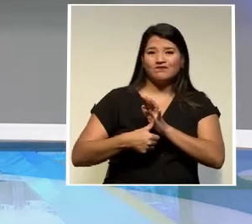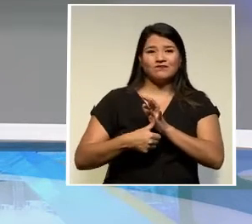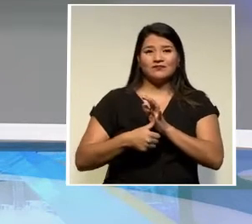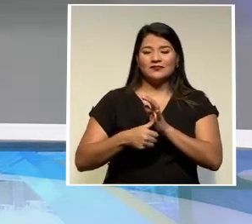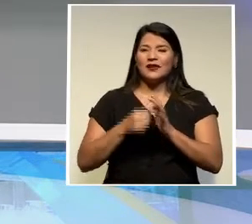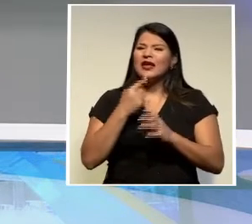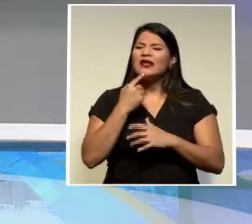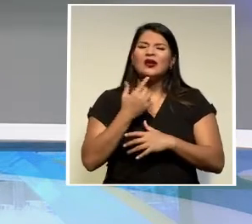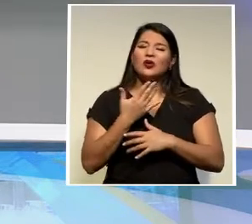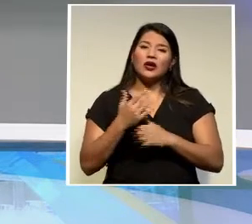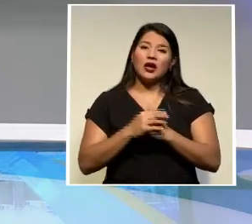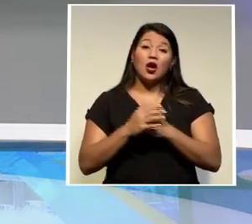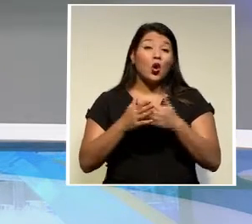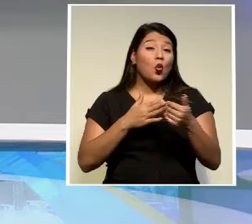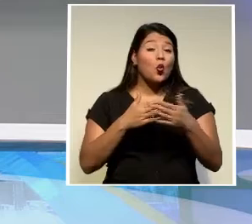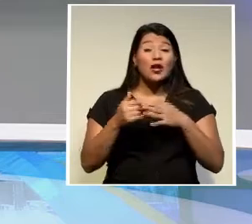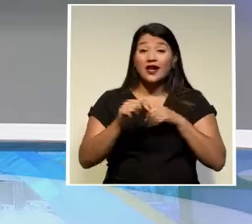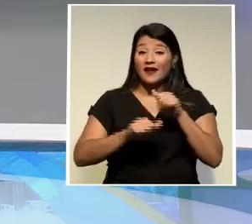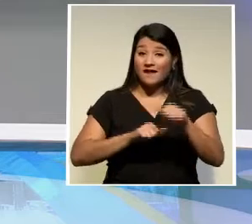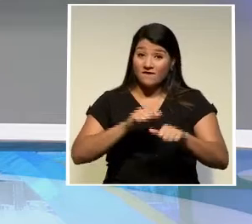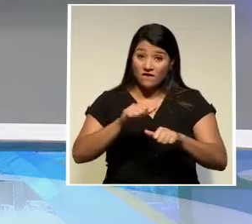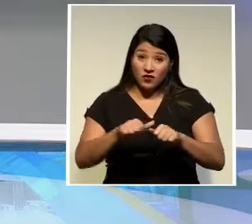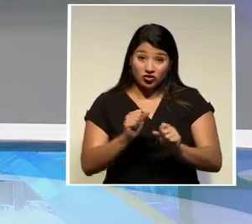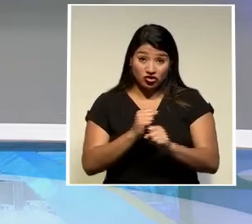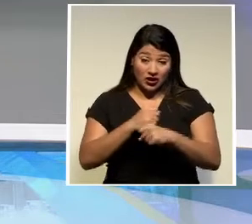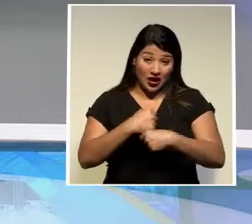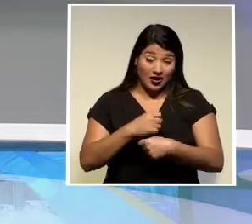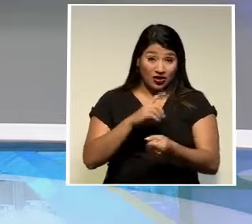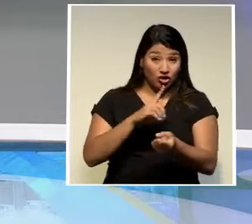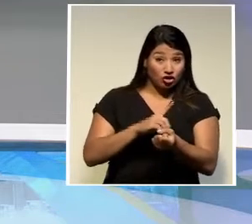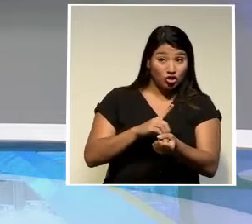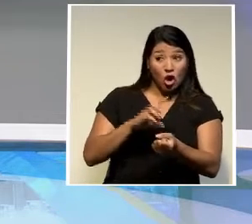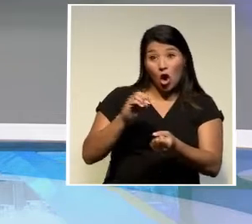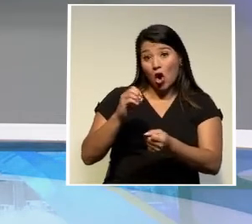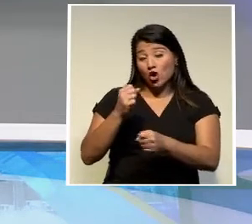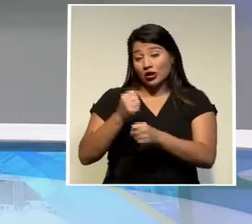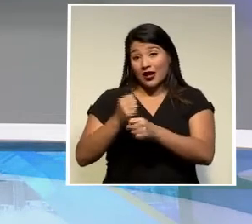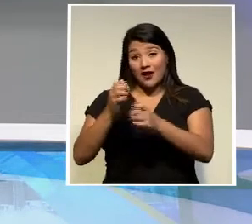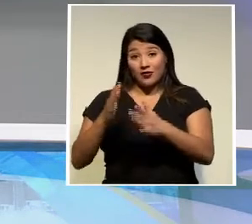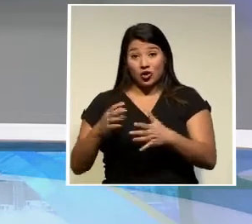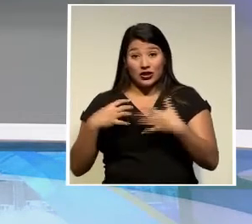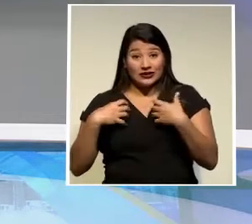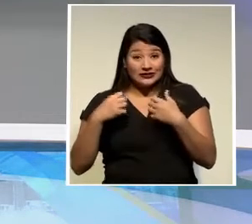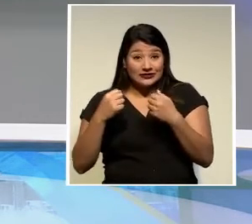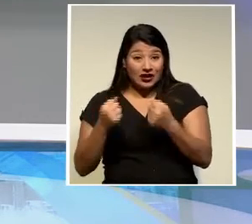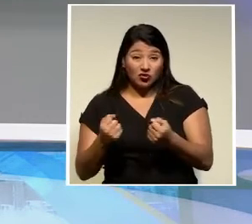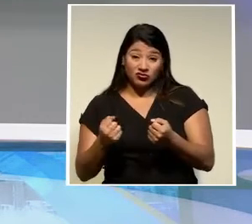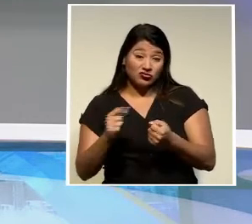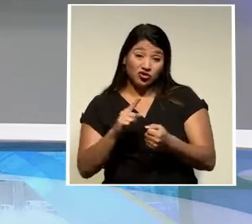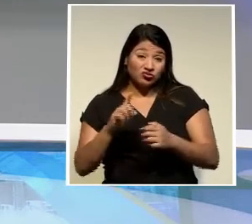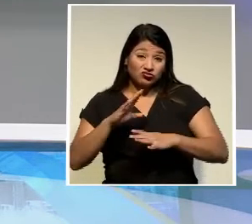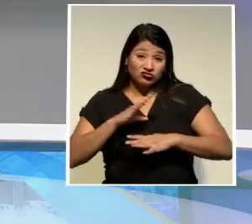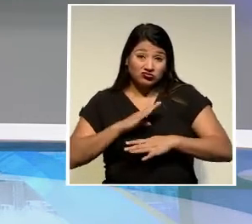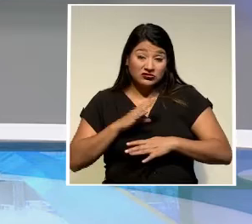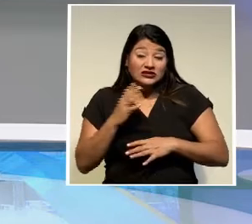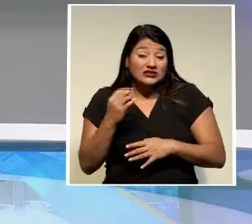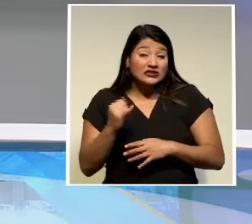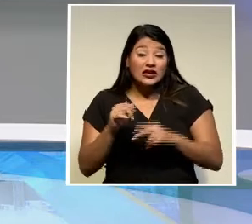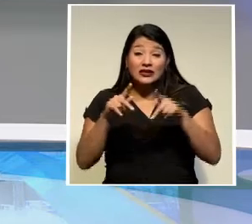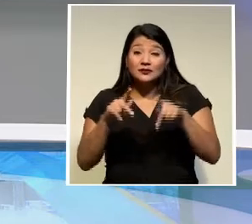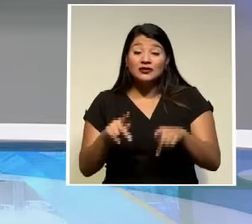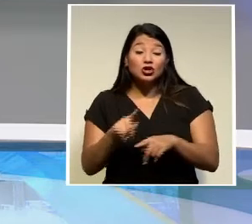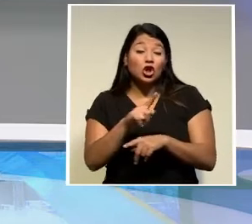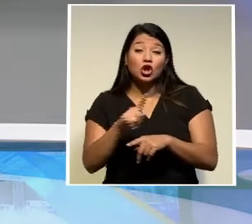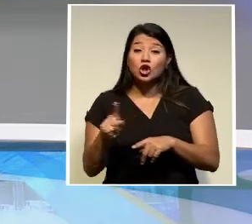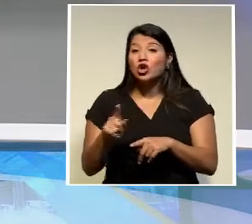en señalar que cualquier esfuerzo del personal médico va a ser insuficiente si la población no